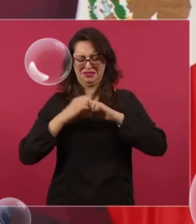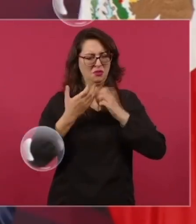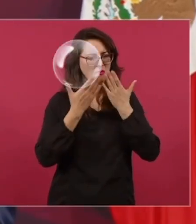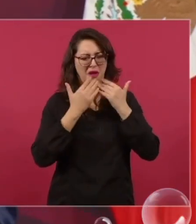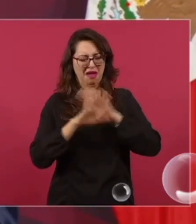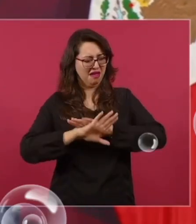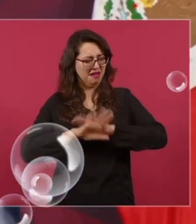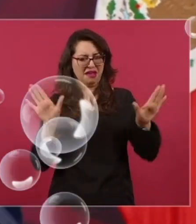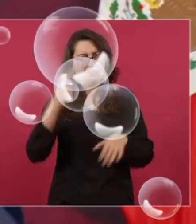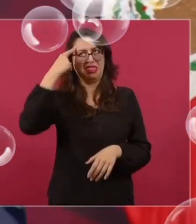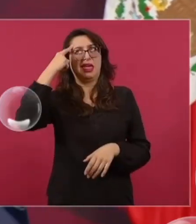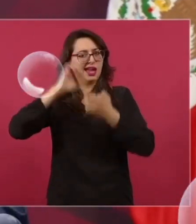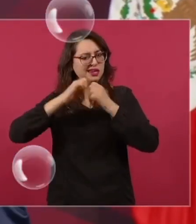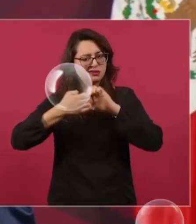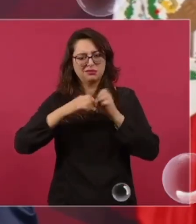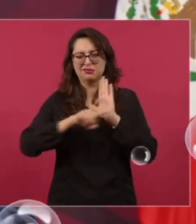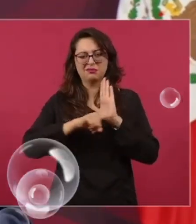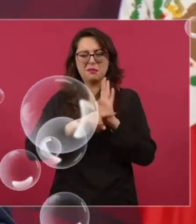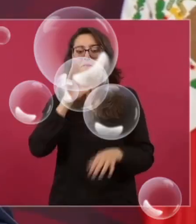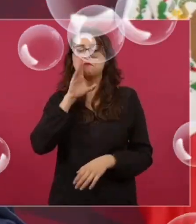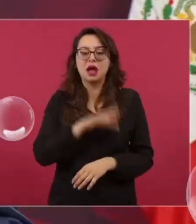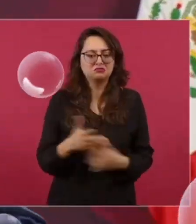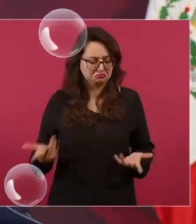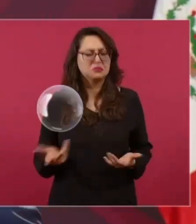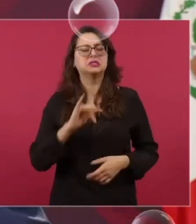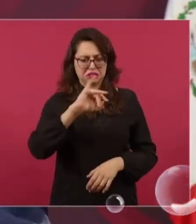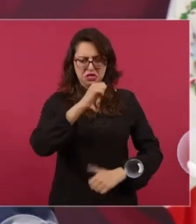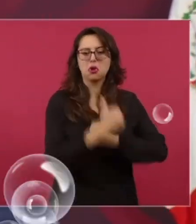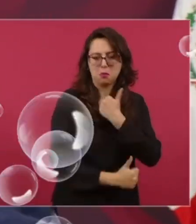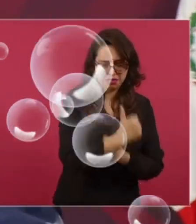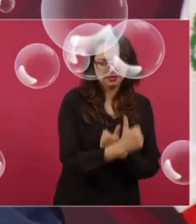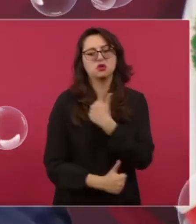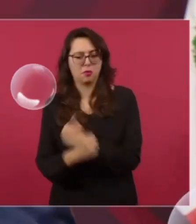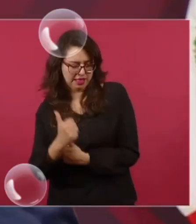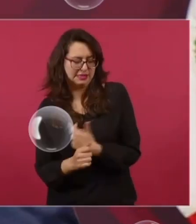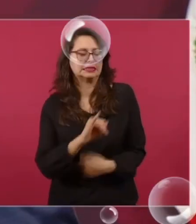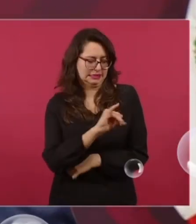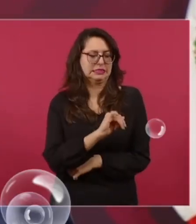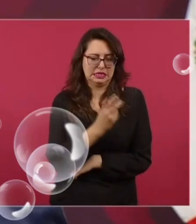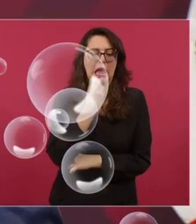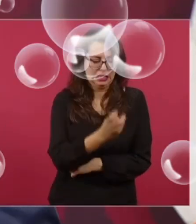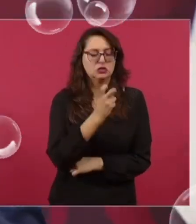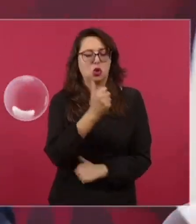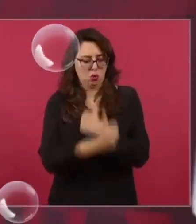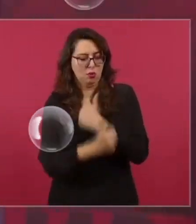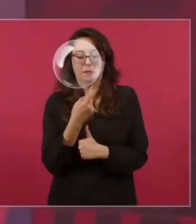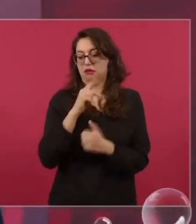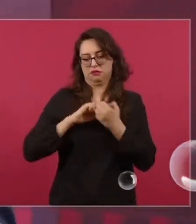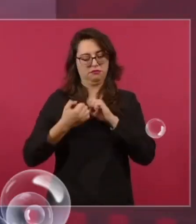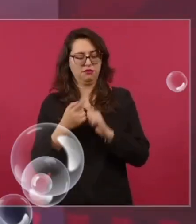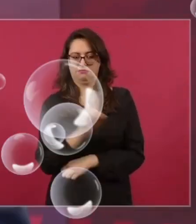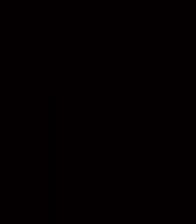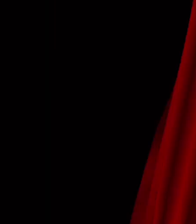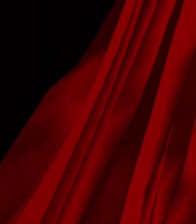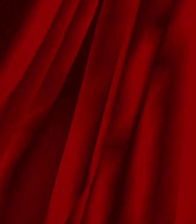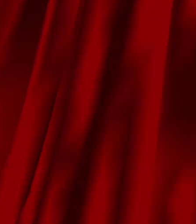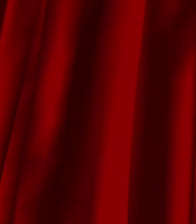mal. Si acaso, vernos como adversarios a vencer, no enemigos a destruir.